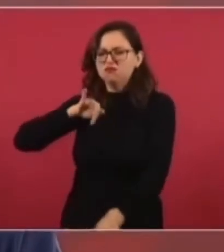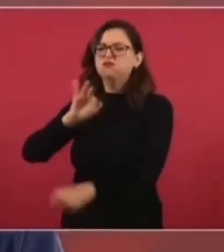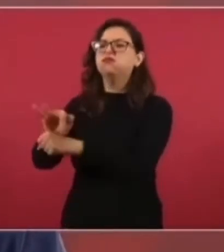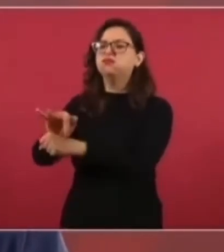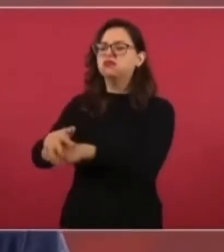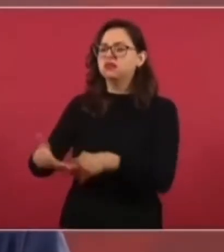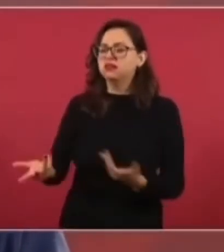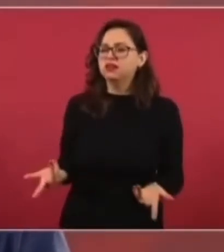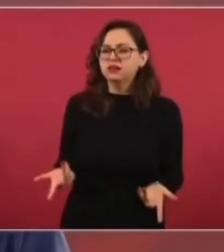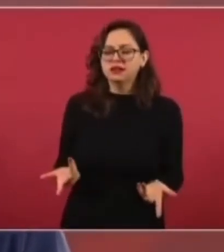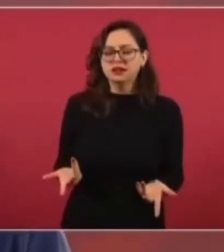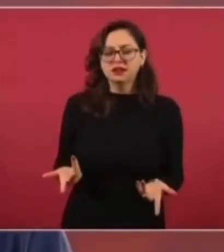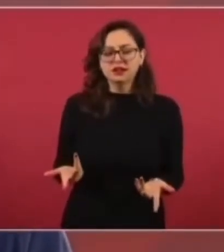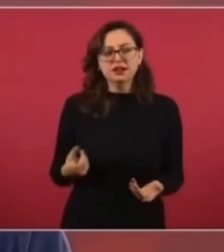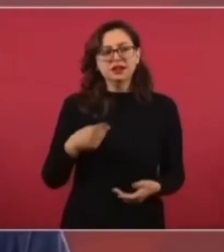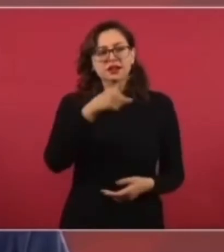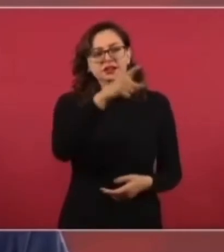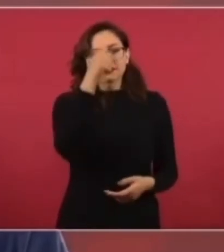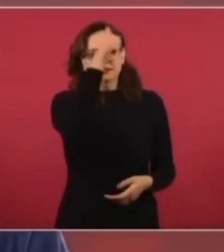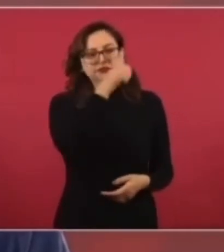¿Por qué esa hipocresía?